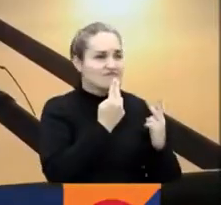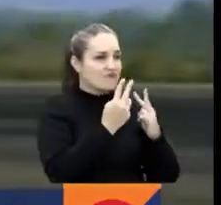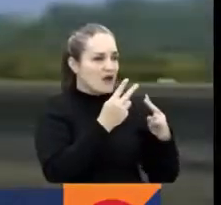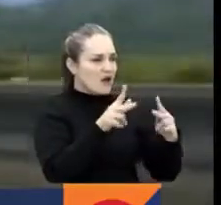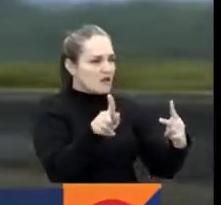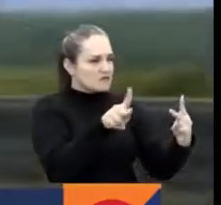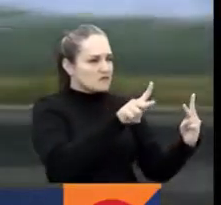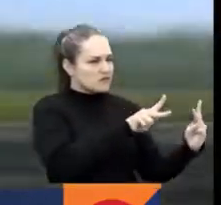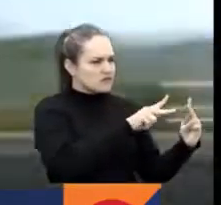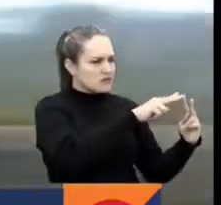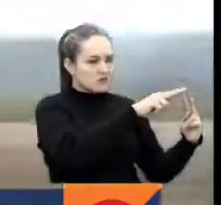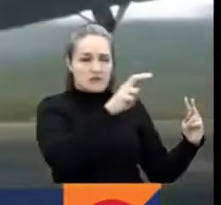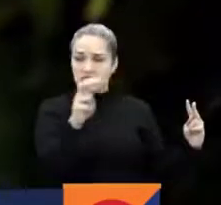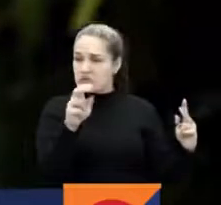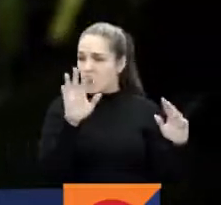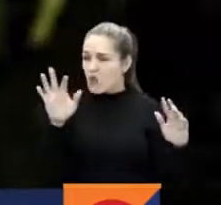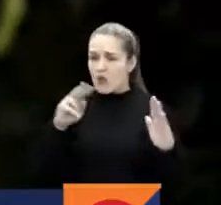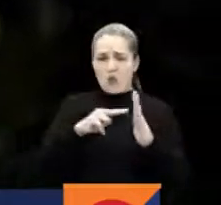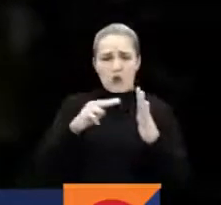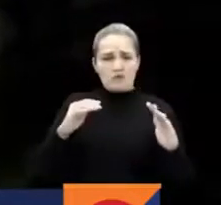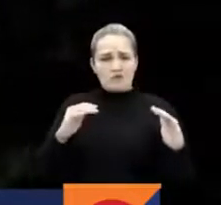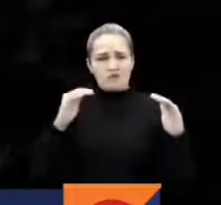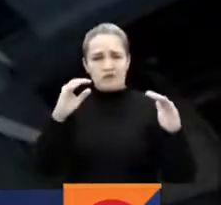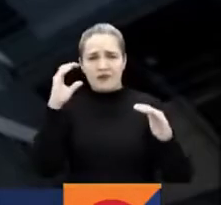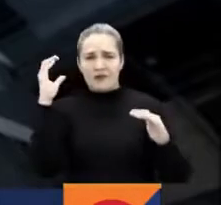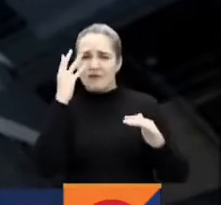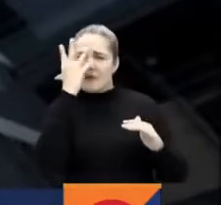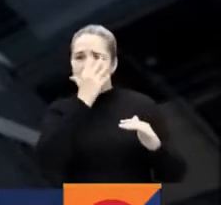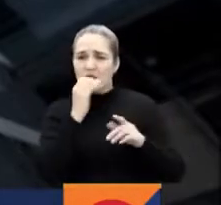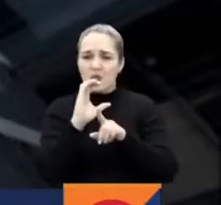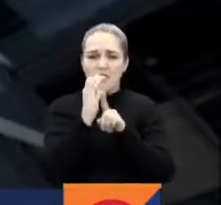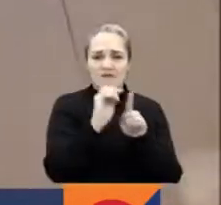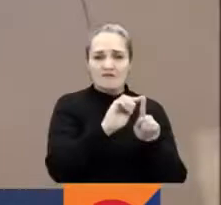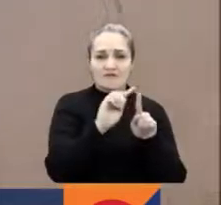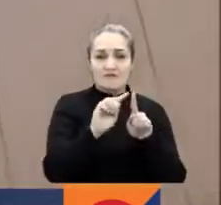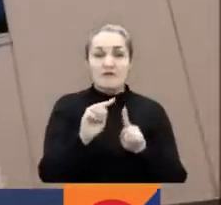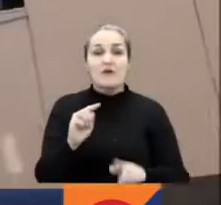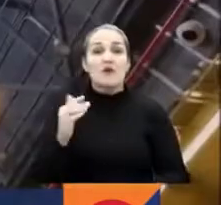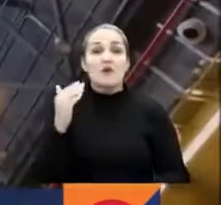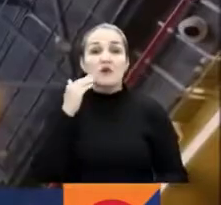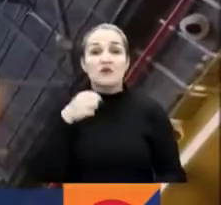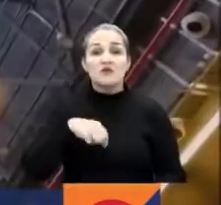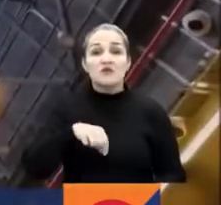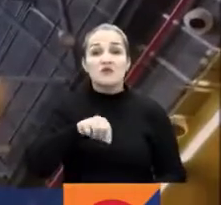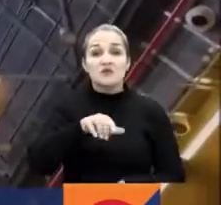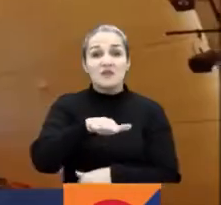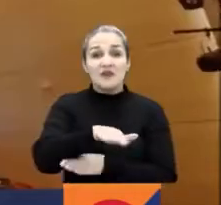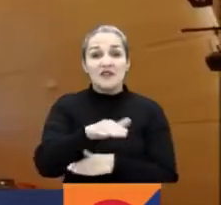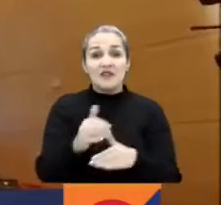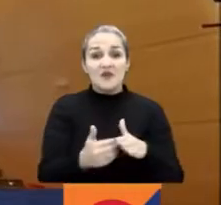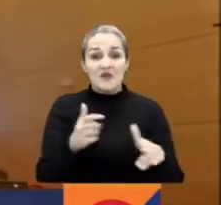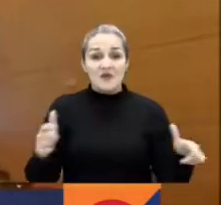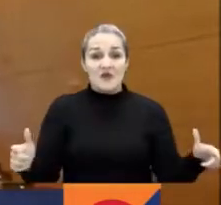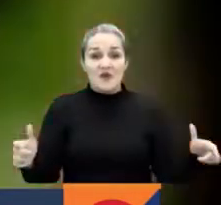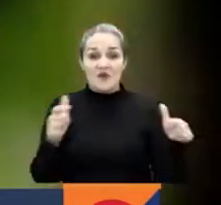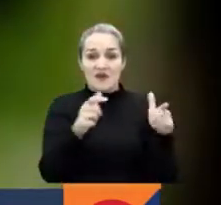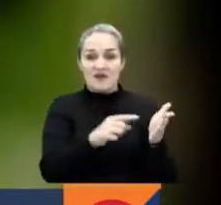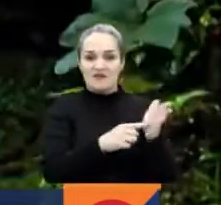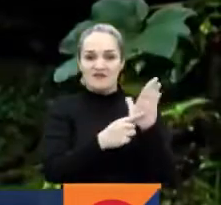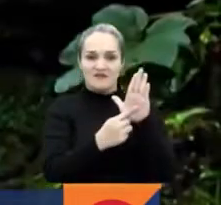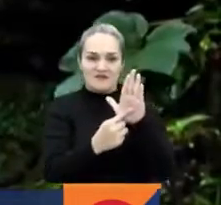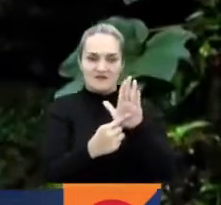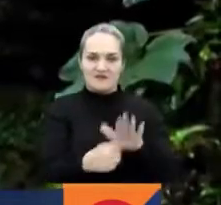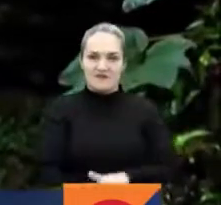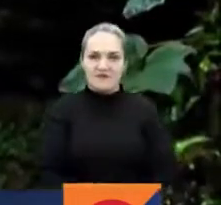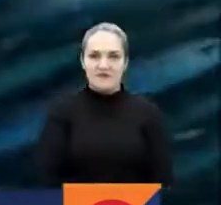carreteras del país. Aparecen en esta producción audiovisual. Será estrenado esta tarde en la instalación del nuevo Congreso de la